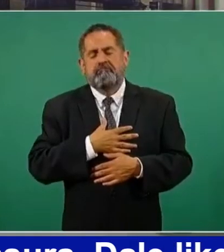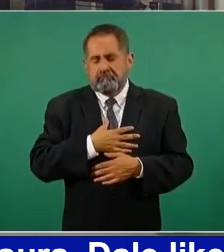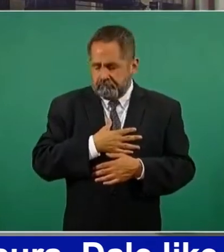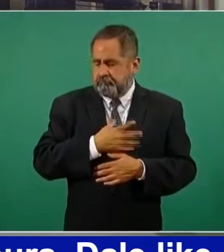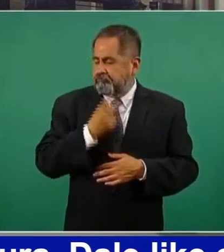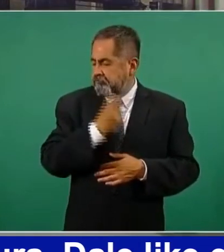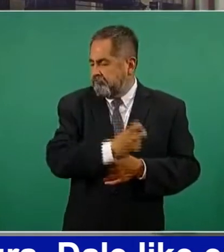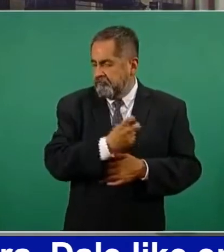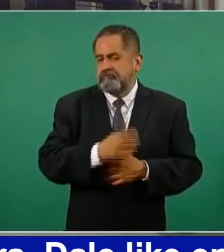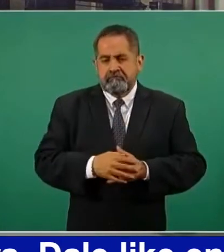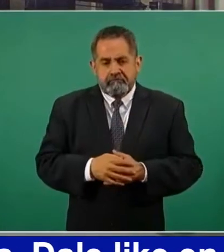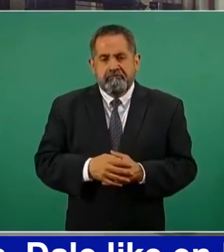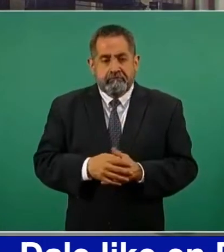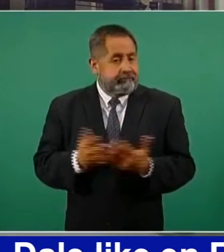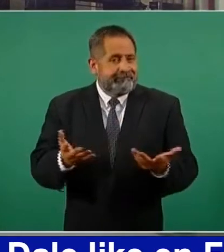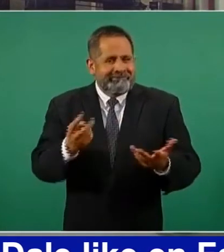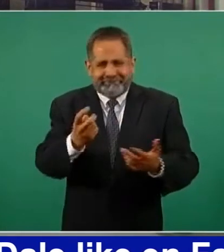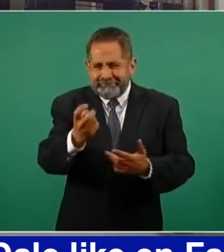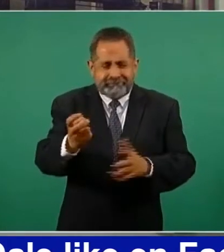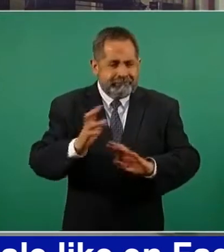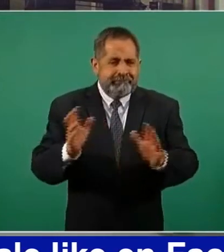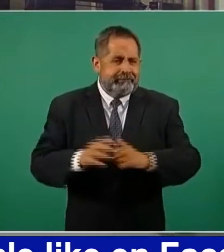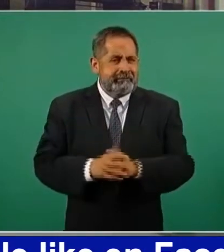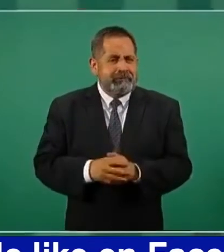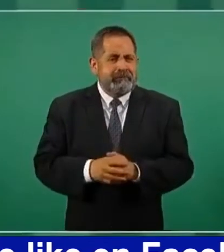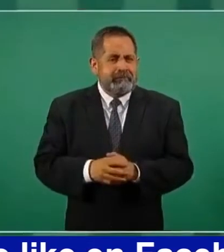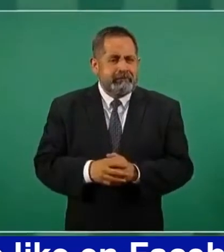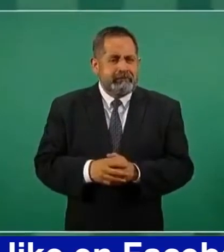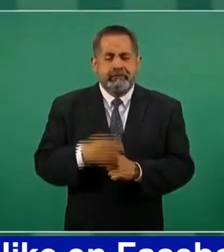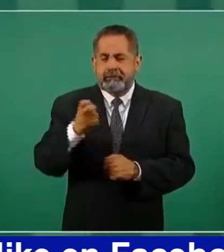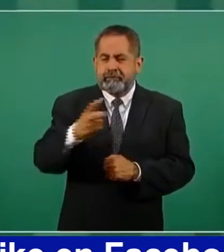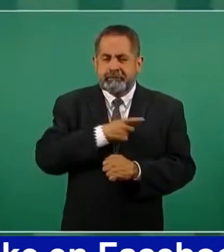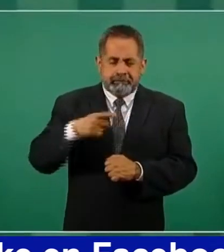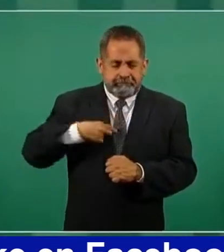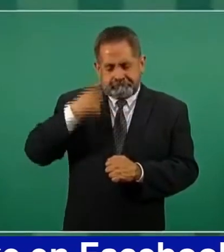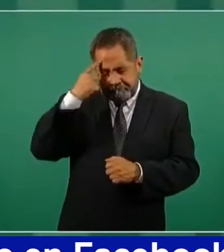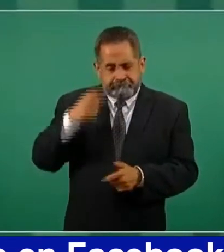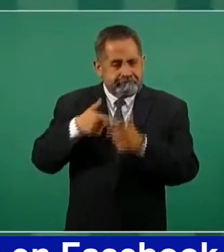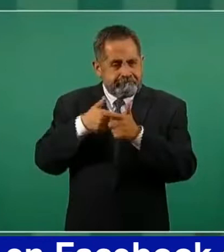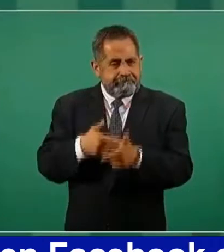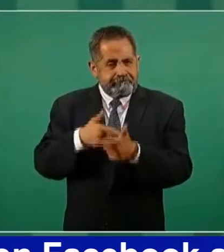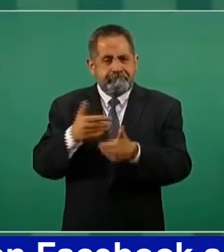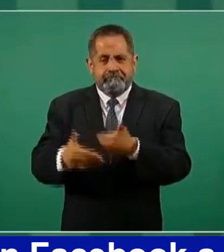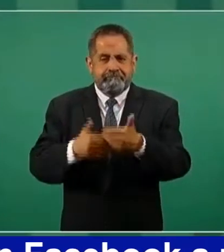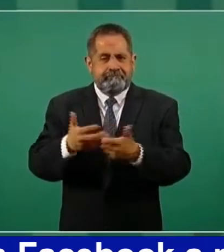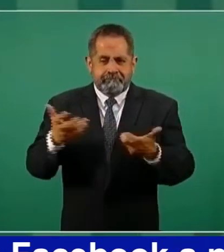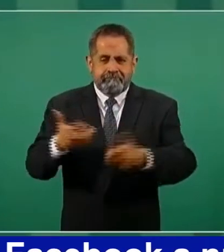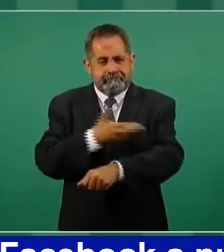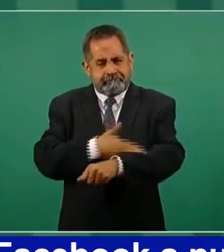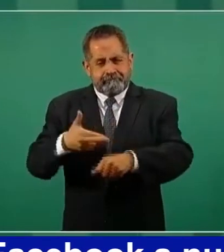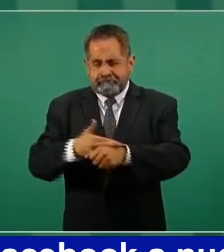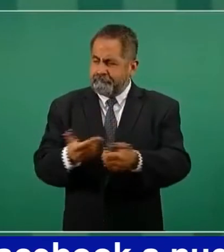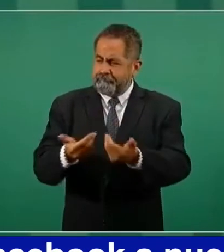Pues eso es lo que tenemos que seguir haciendo.